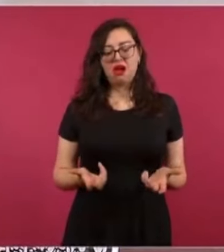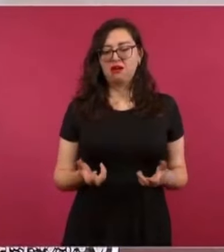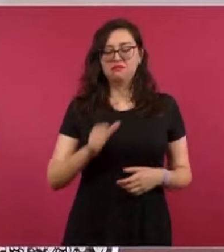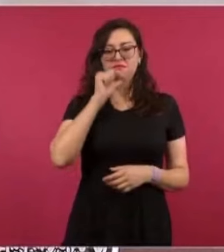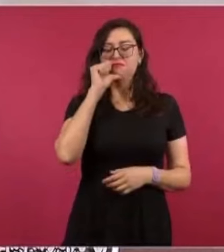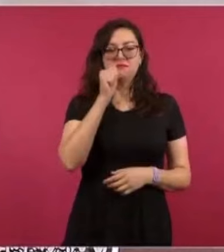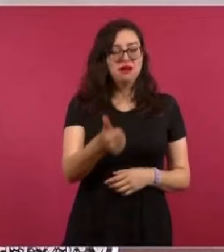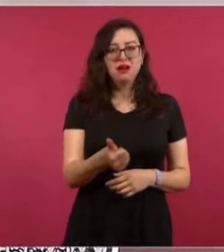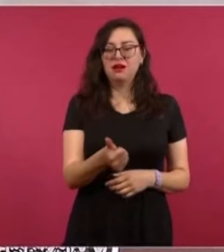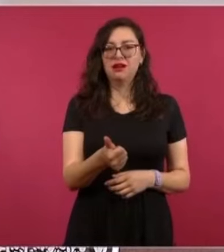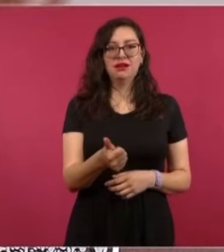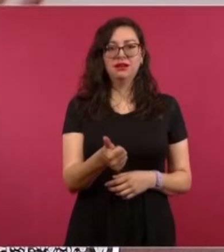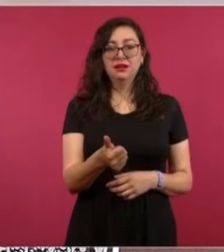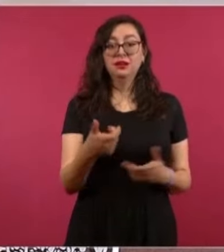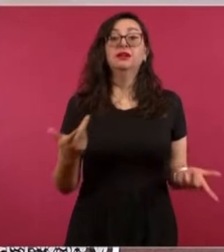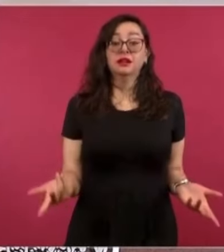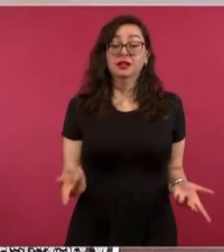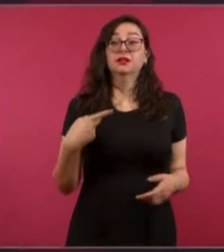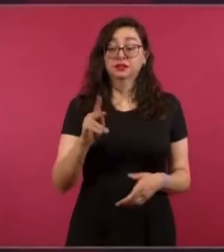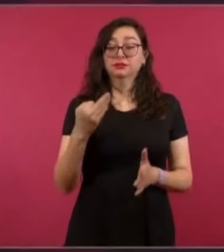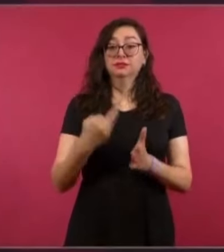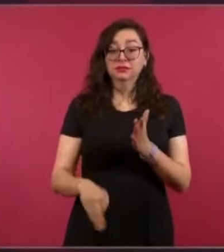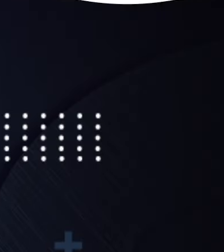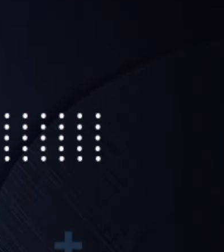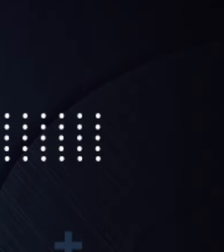pendientes, como el caso de Ayotzinapa.